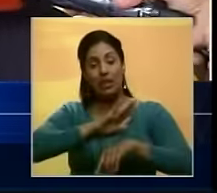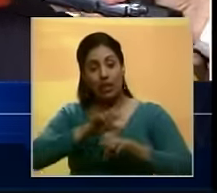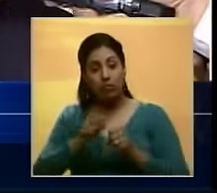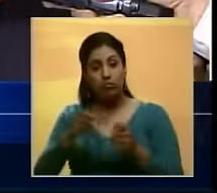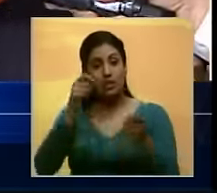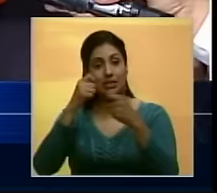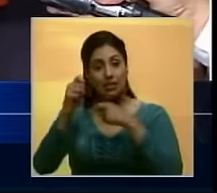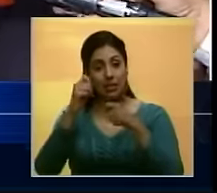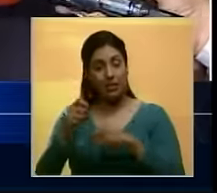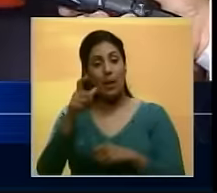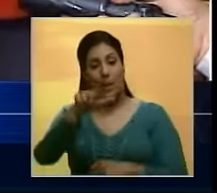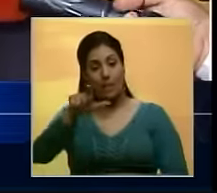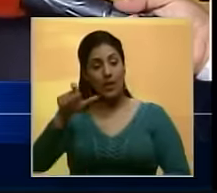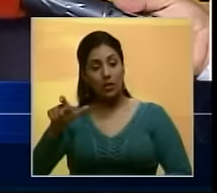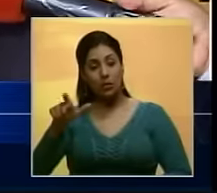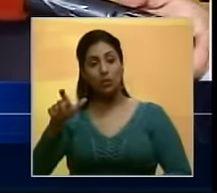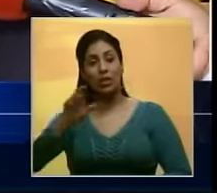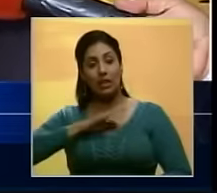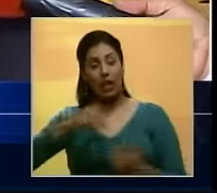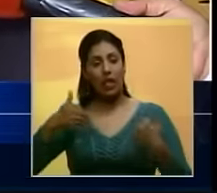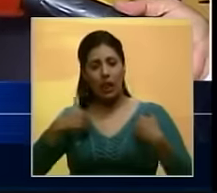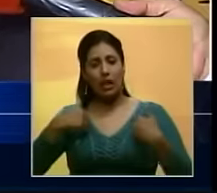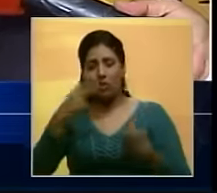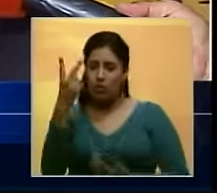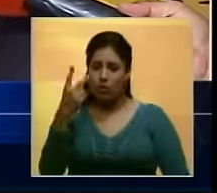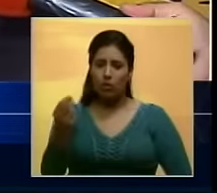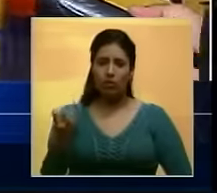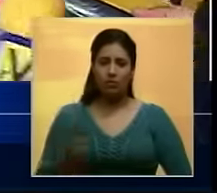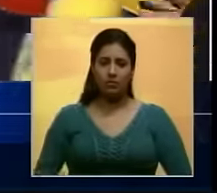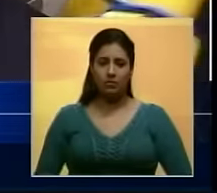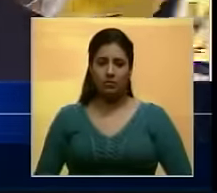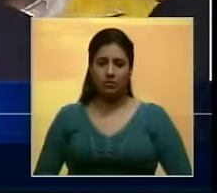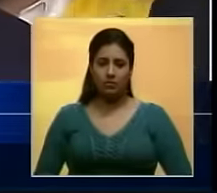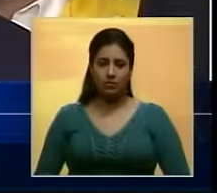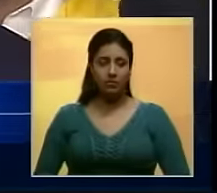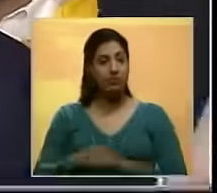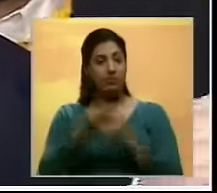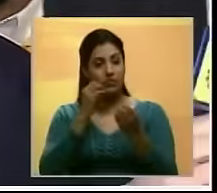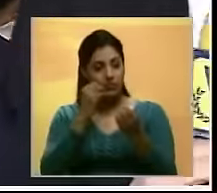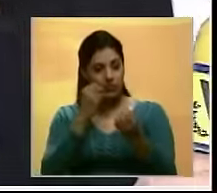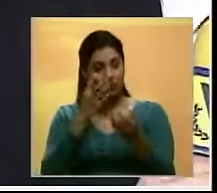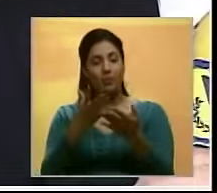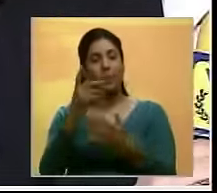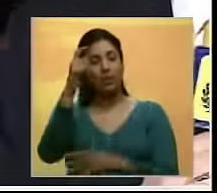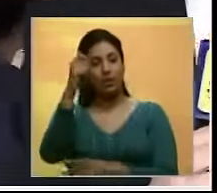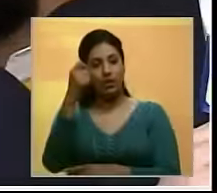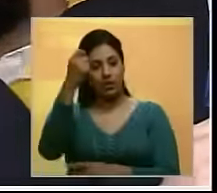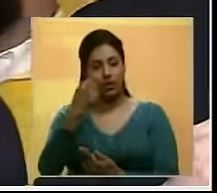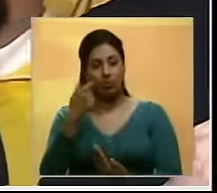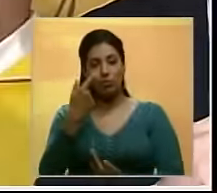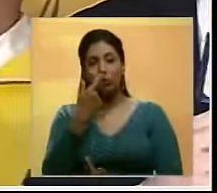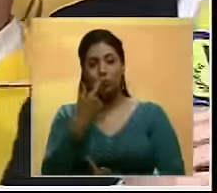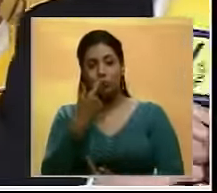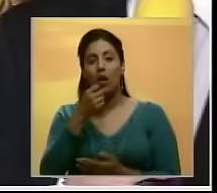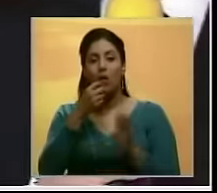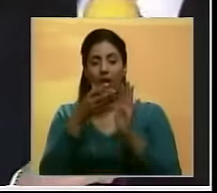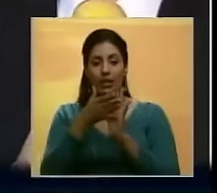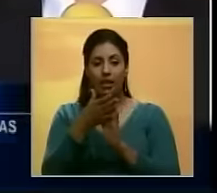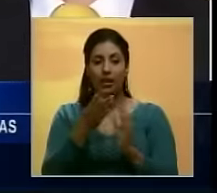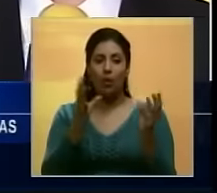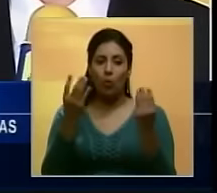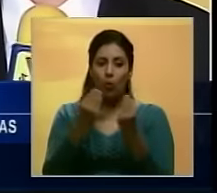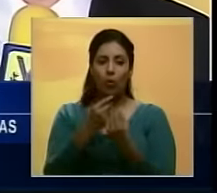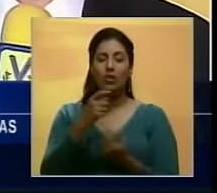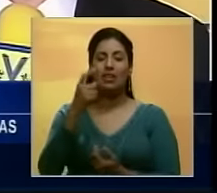dispensar los billetes Para que la gente no esté en este sufrimiento Que está actualmente Bien, declaraciones del diputado José Guerra Presentaba un